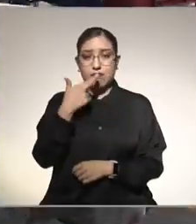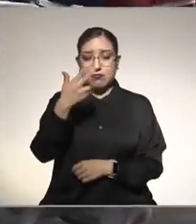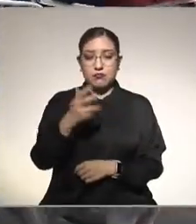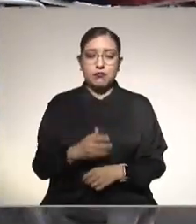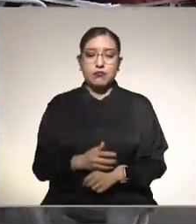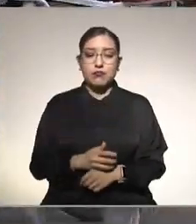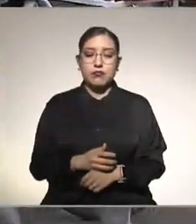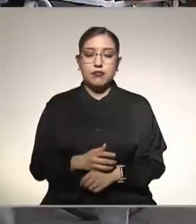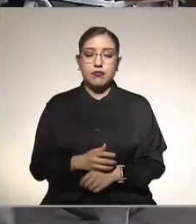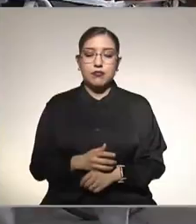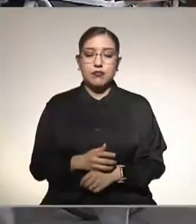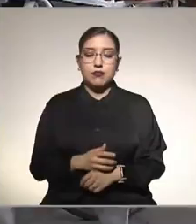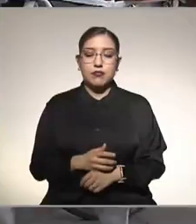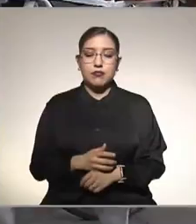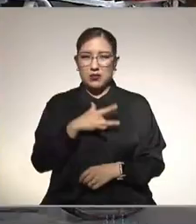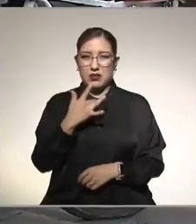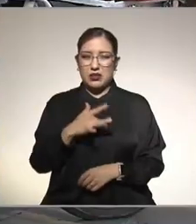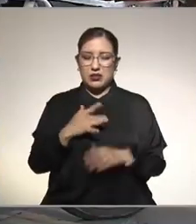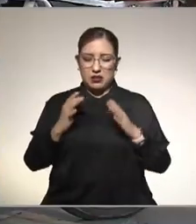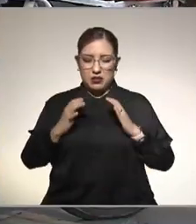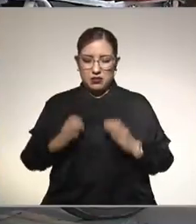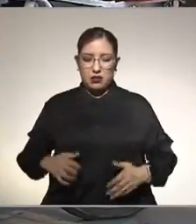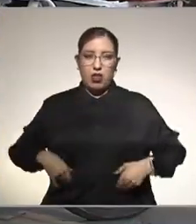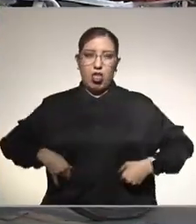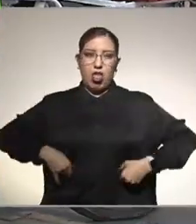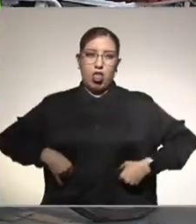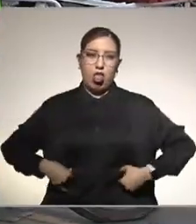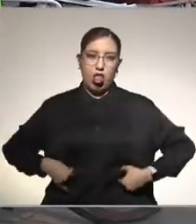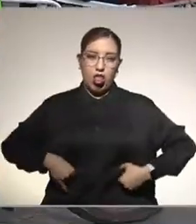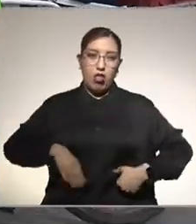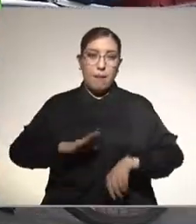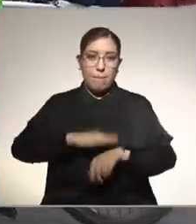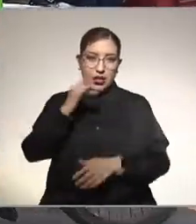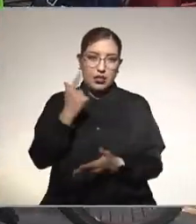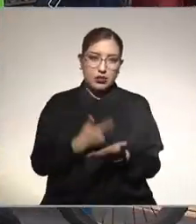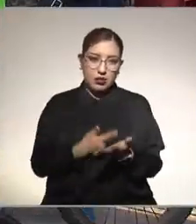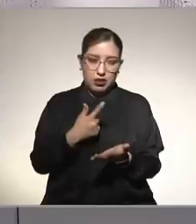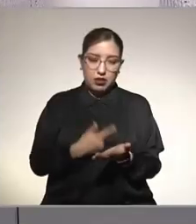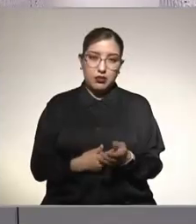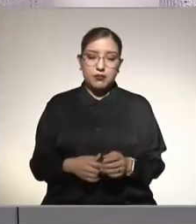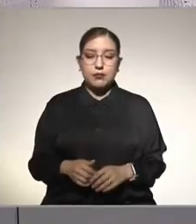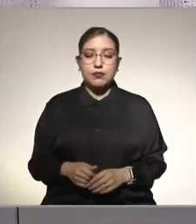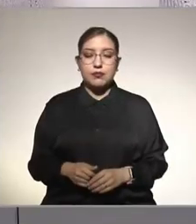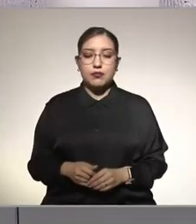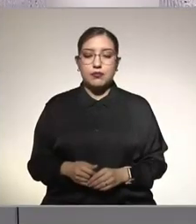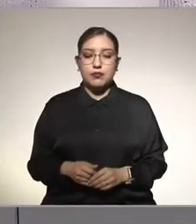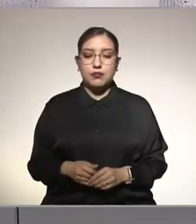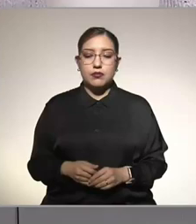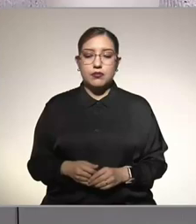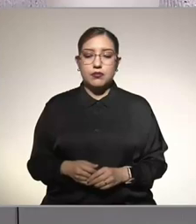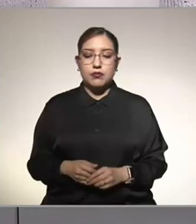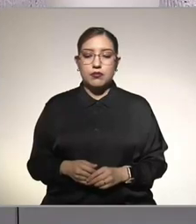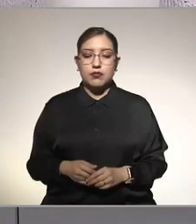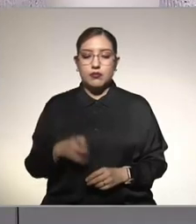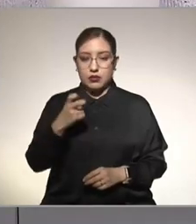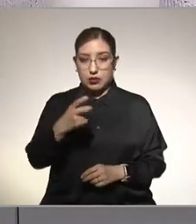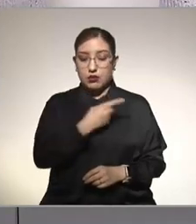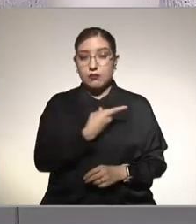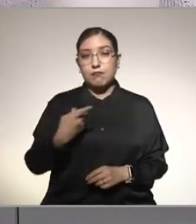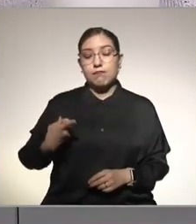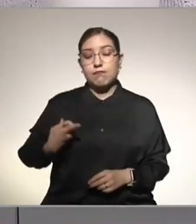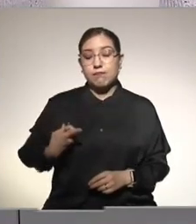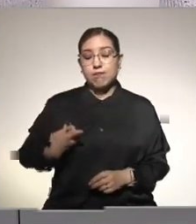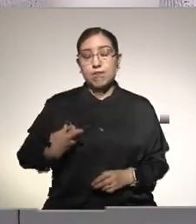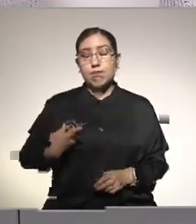empezamos a subir de peso cuando tenemos mayor cantidad de grasa en el abdomen por ejemplo es importante tener una valoración para que nos digan si